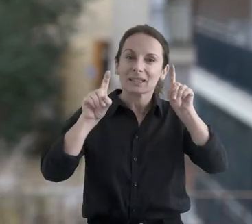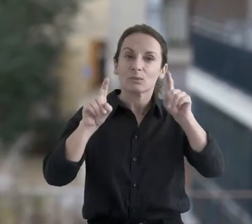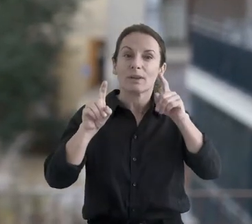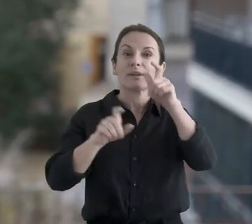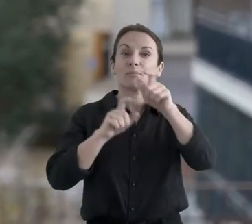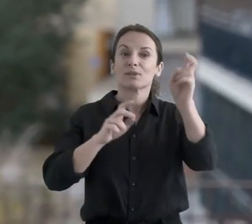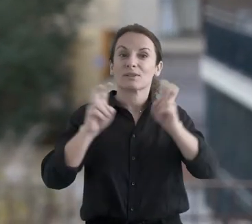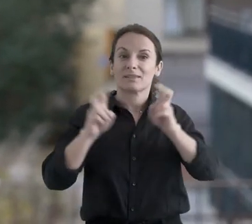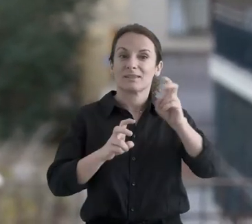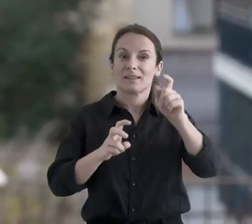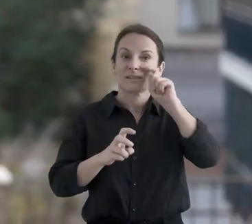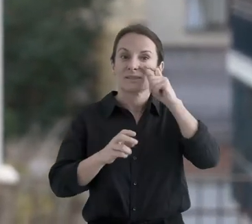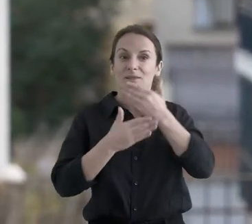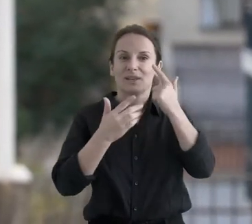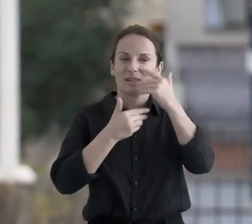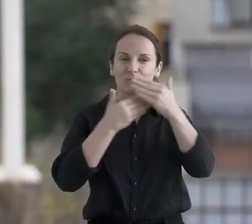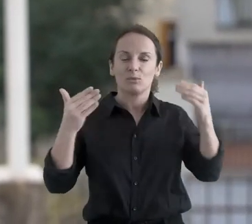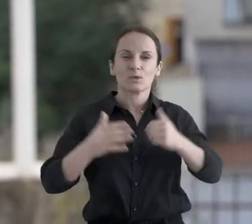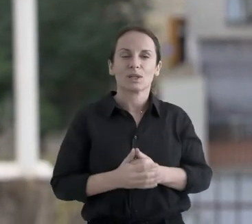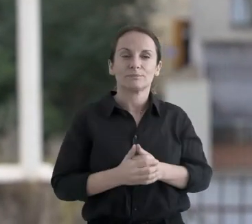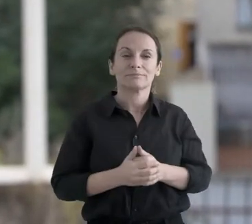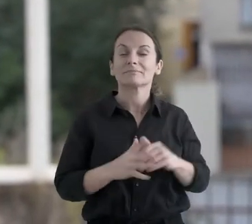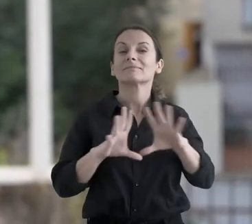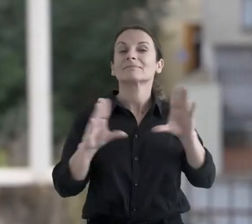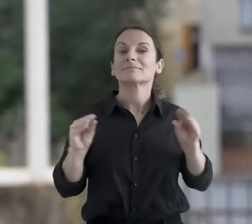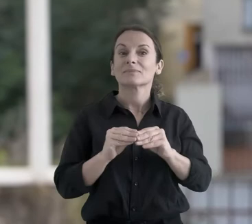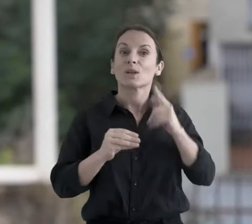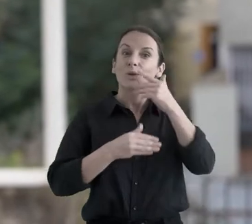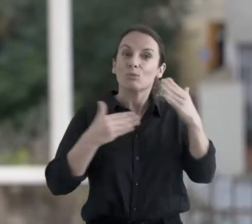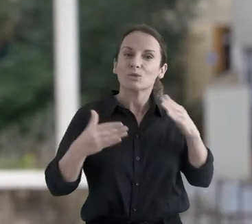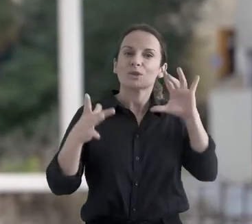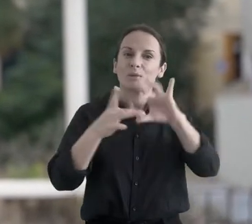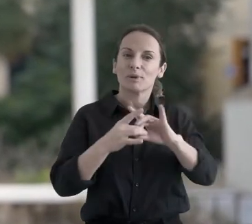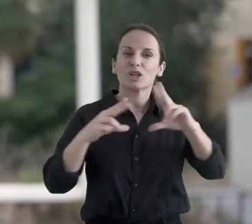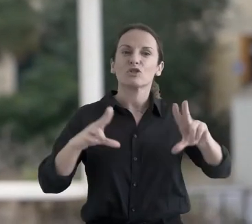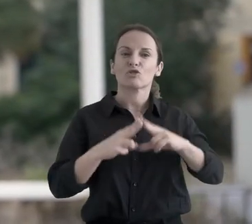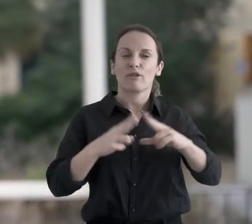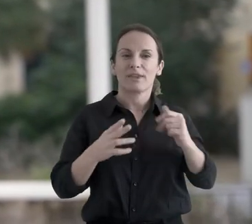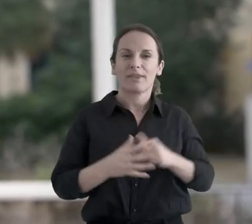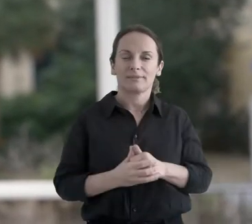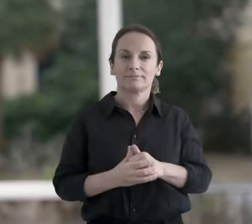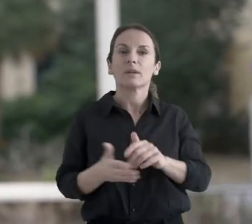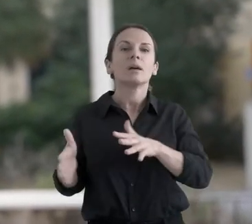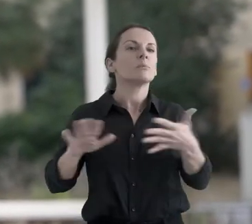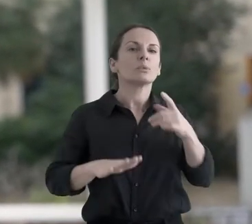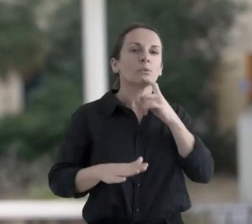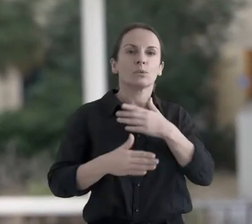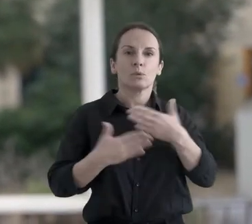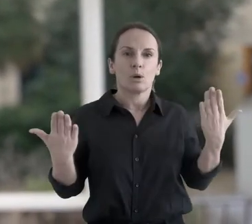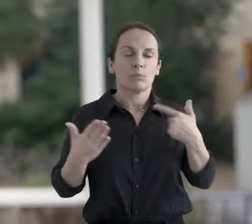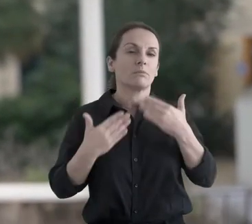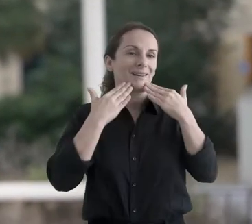los públicos, la relación del museo con la sociedad, en la que trabajamos desde muchos lugares con estos públicos, haciendo